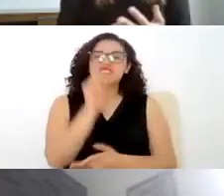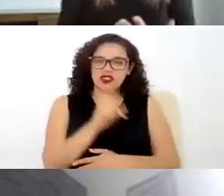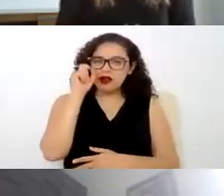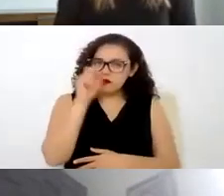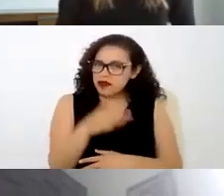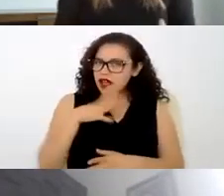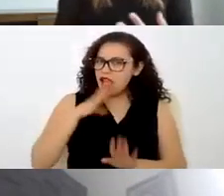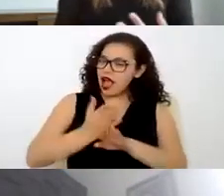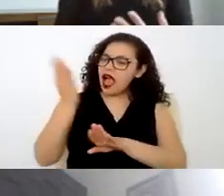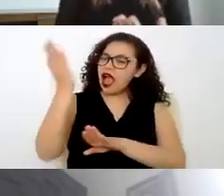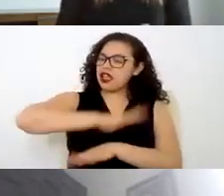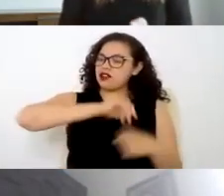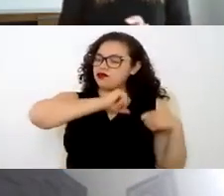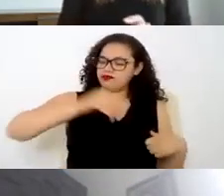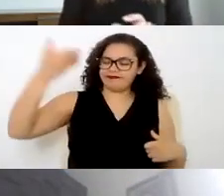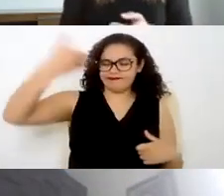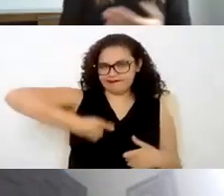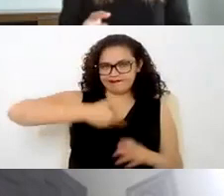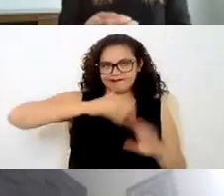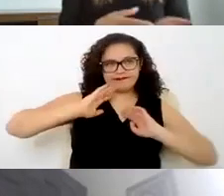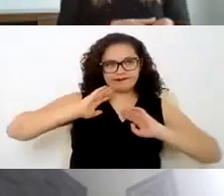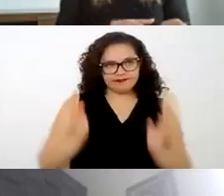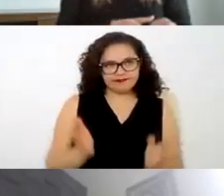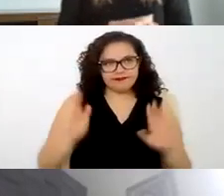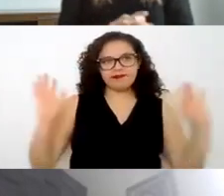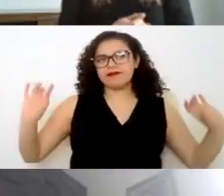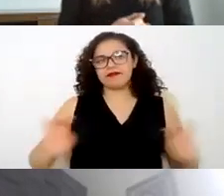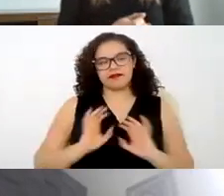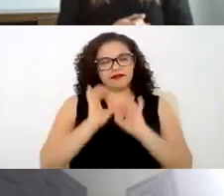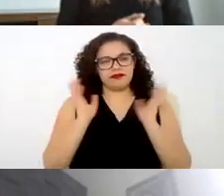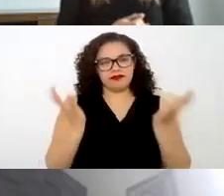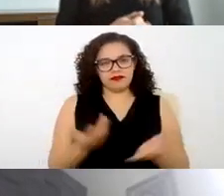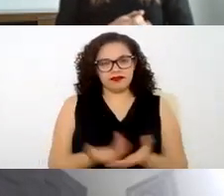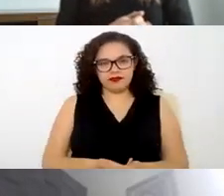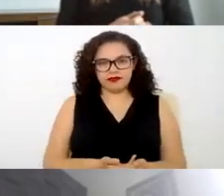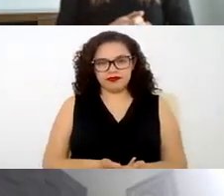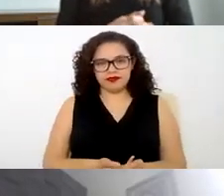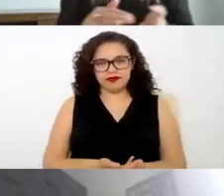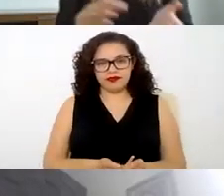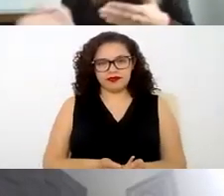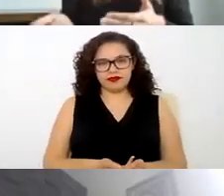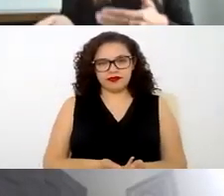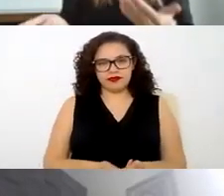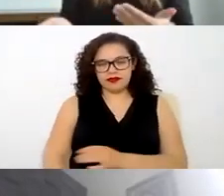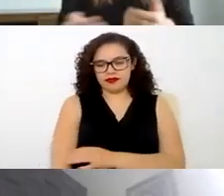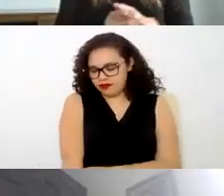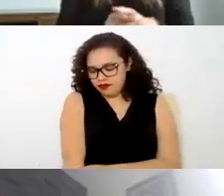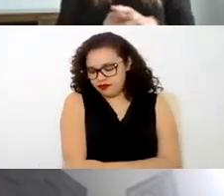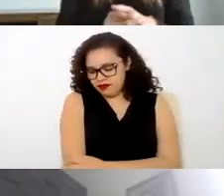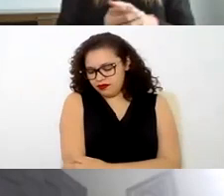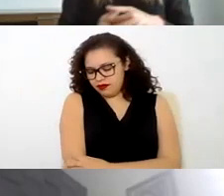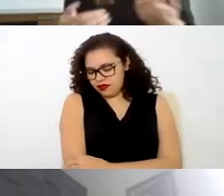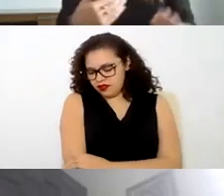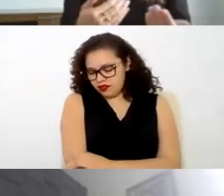solicitado la autoridad que de cierto modo pues demos cumplimiento